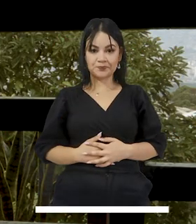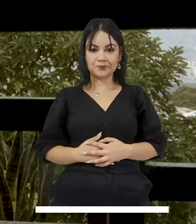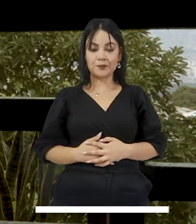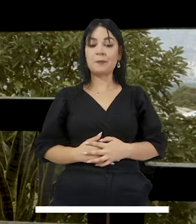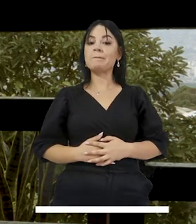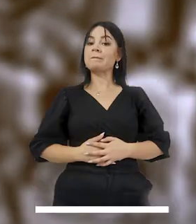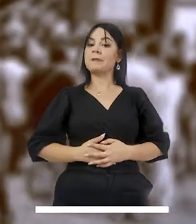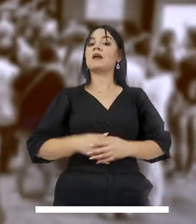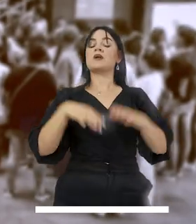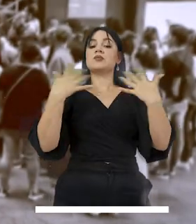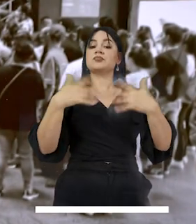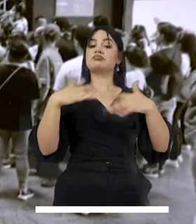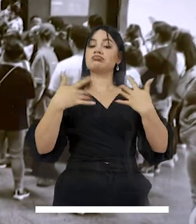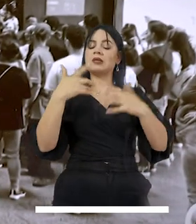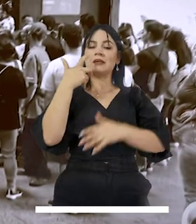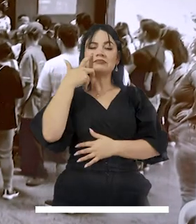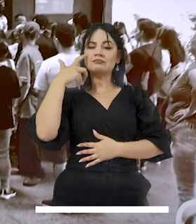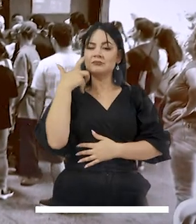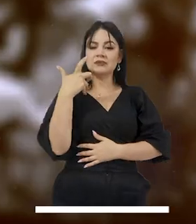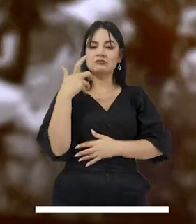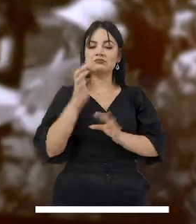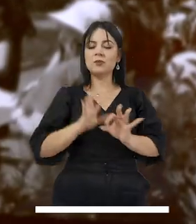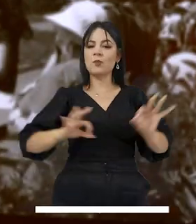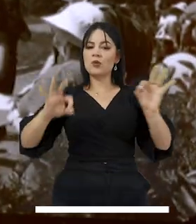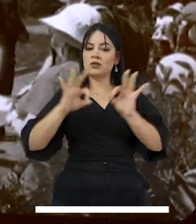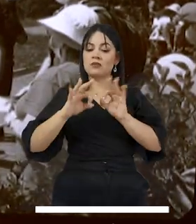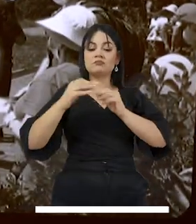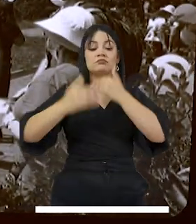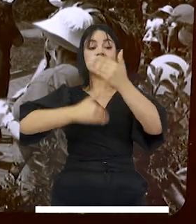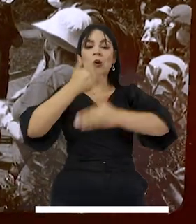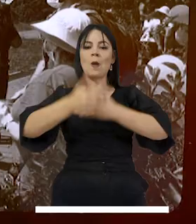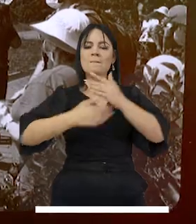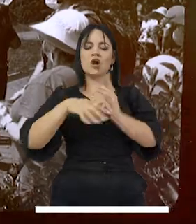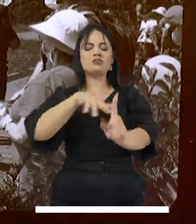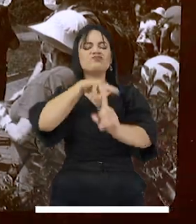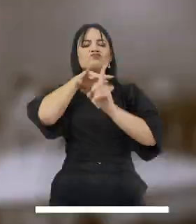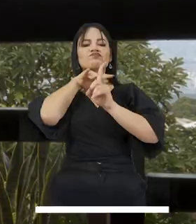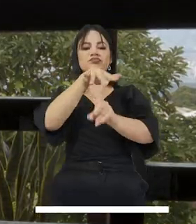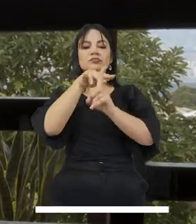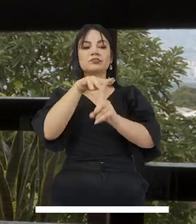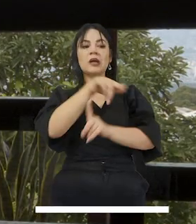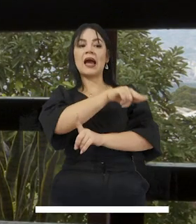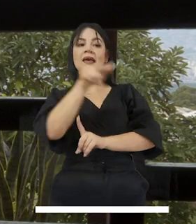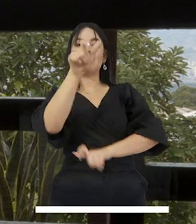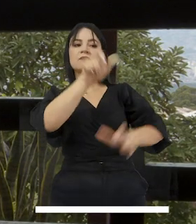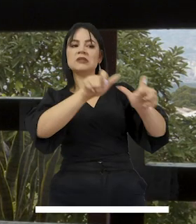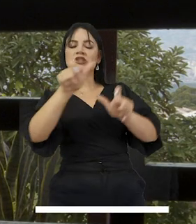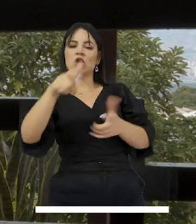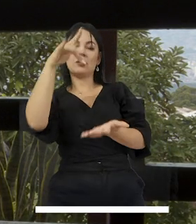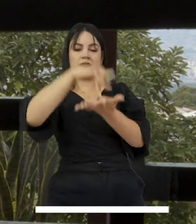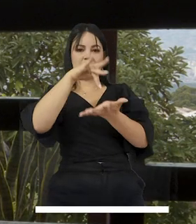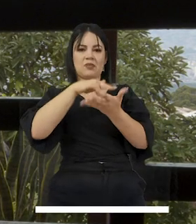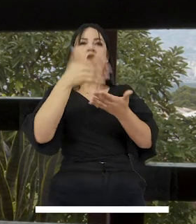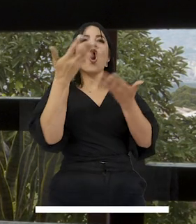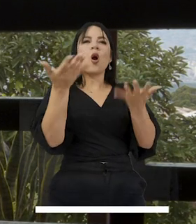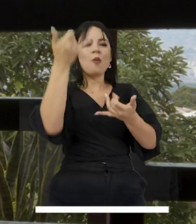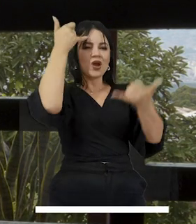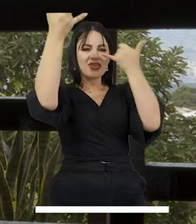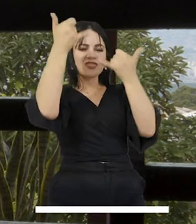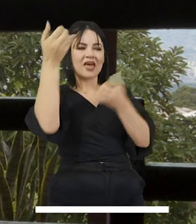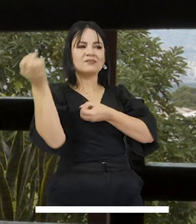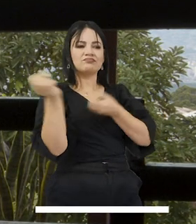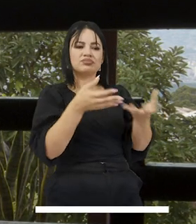importante que se nos permita estar incidiendo en la participación ciudadana en el tema de la